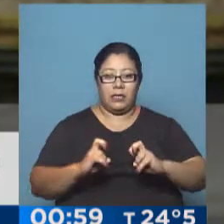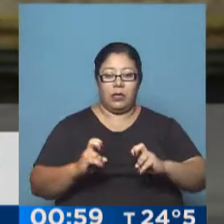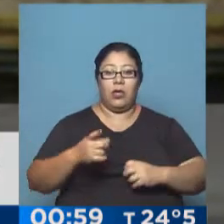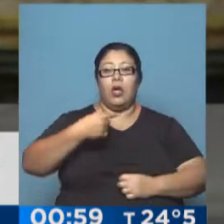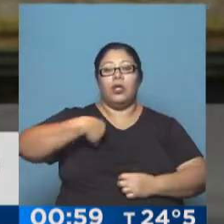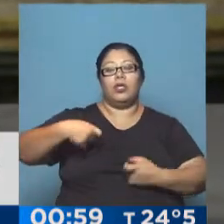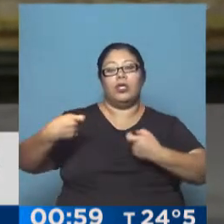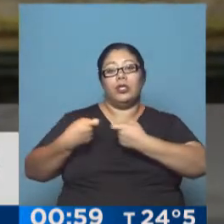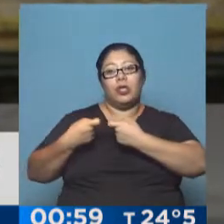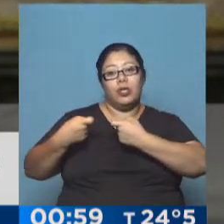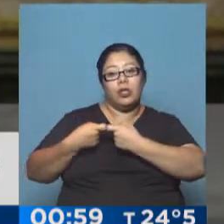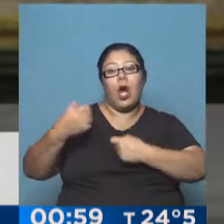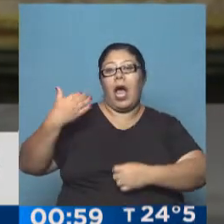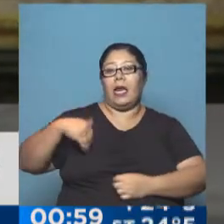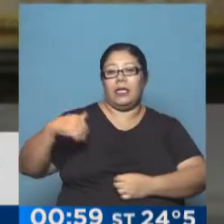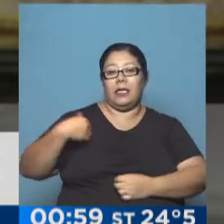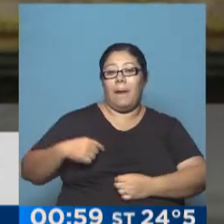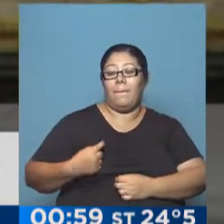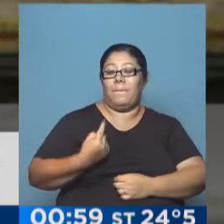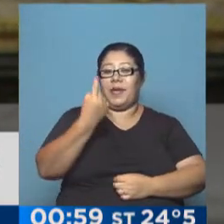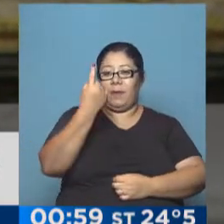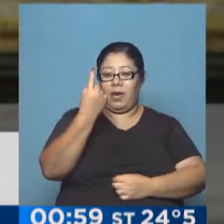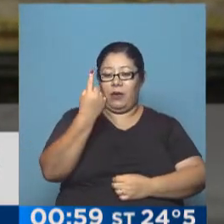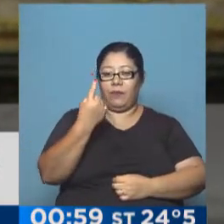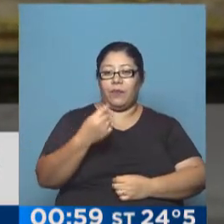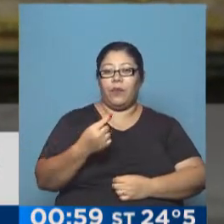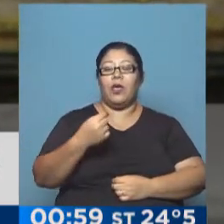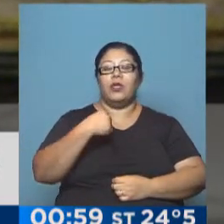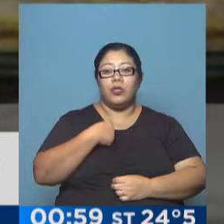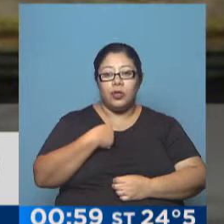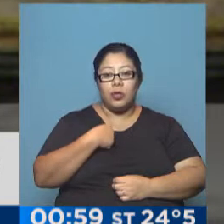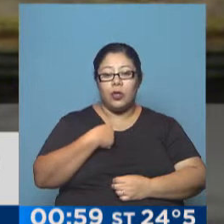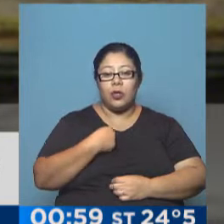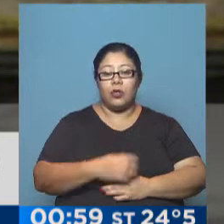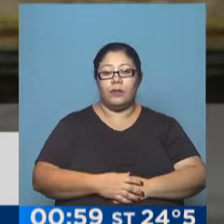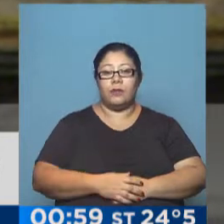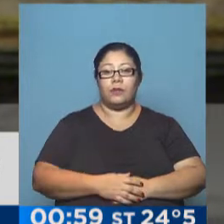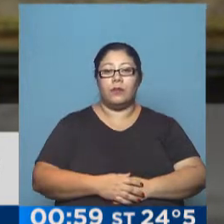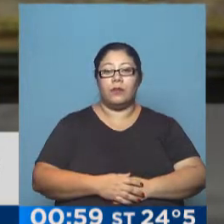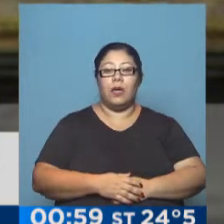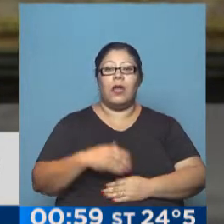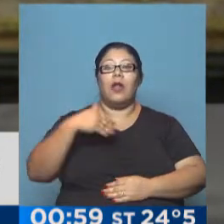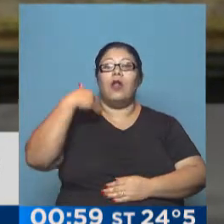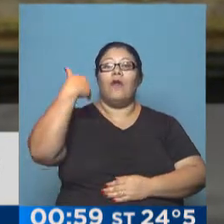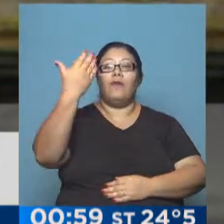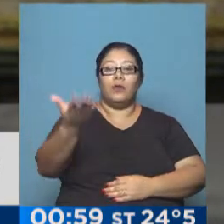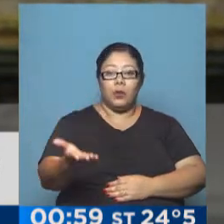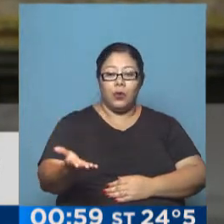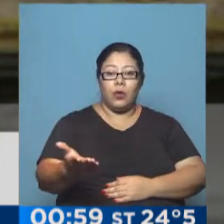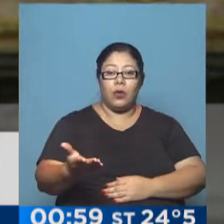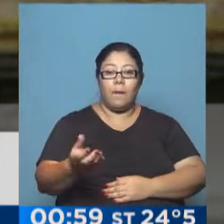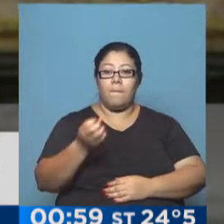científico de Argentina y estoy dispuesto a ver cómo en el ámbito espacial podemos ir más